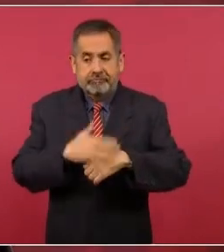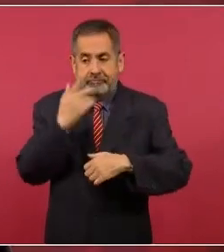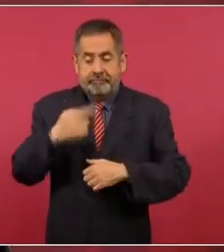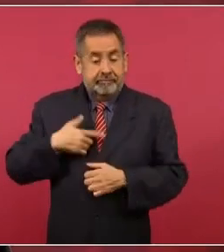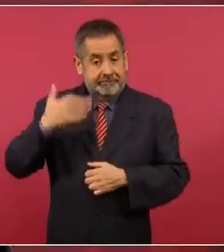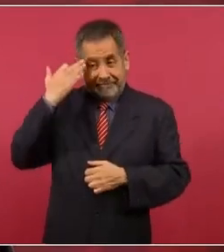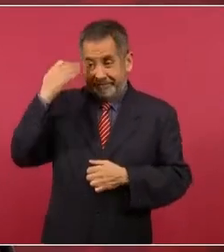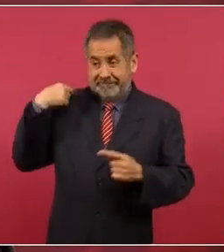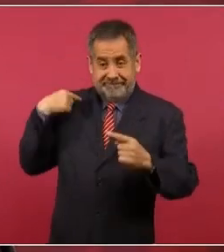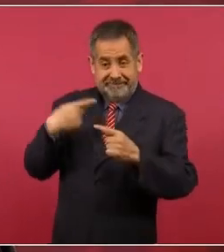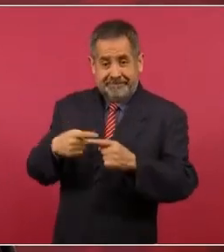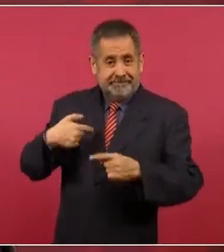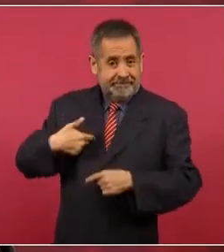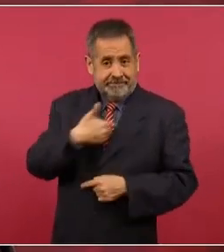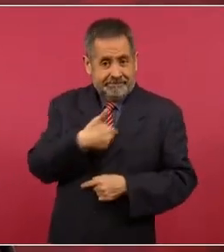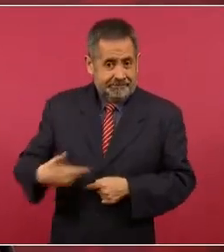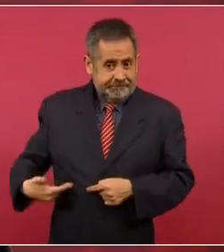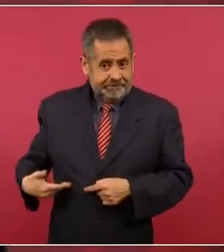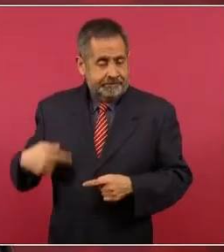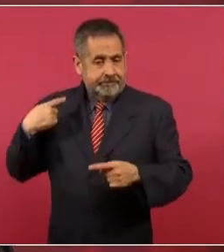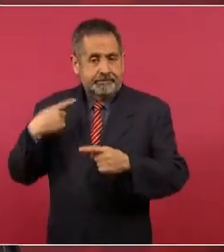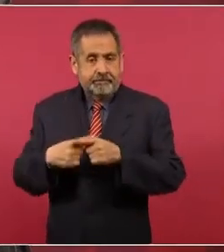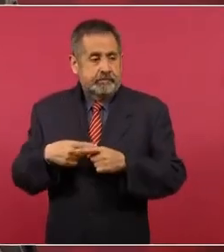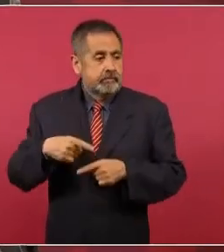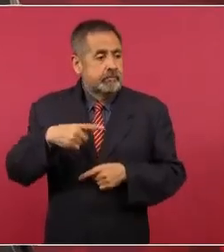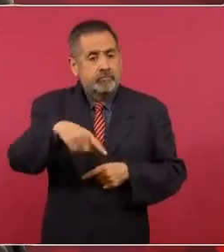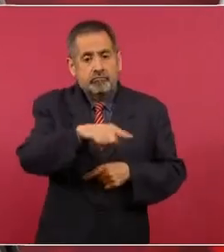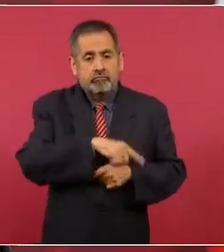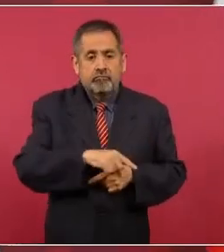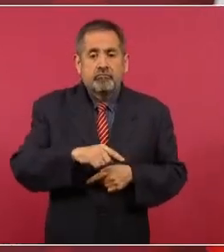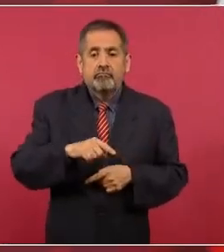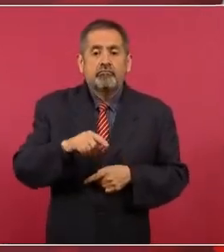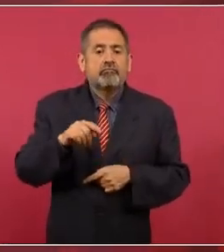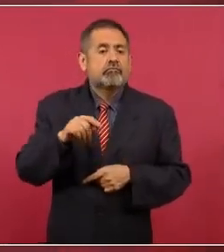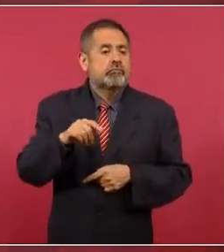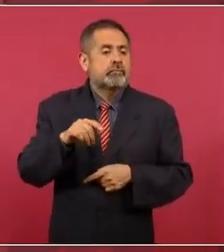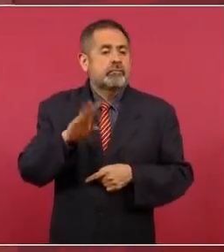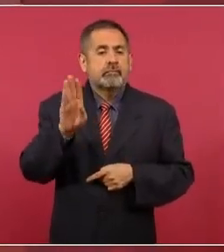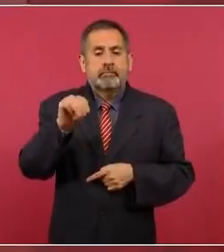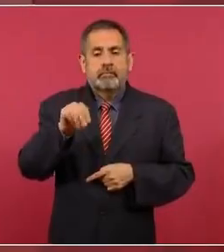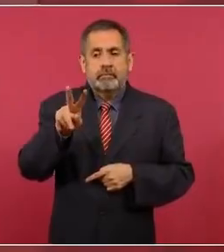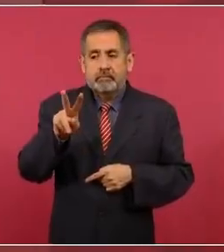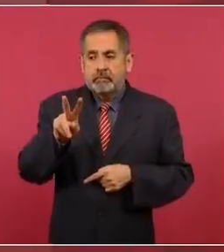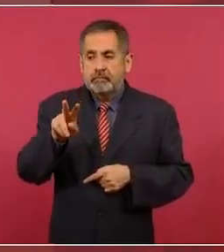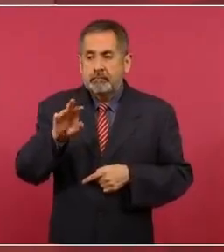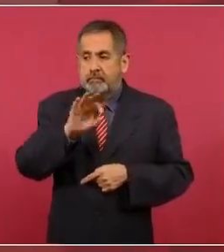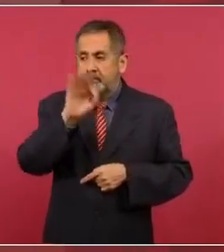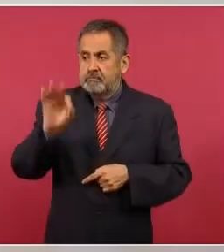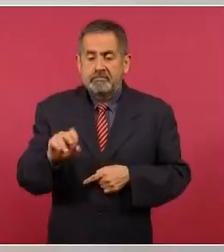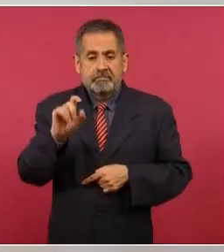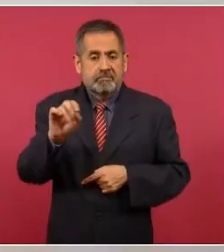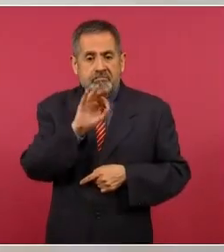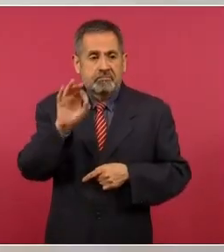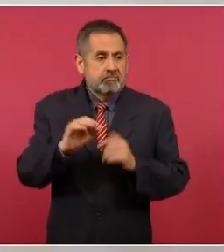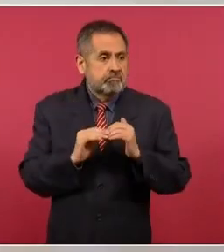el índice de la Bolsa de Valores ha aumentado 20 por ciento.